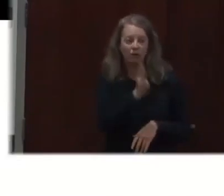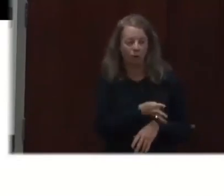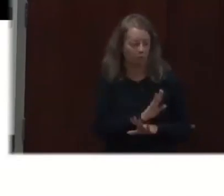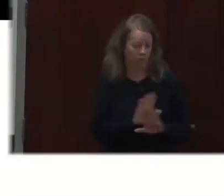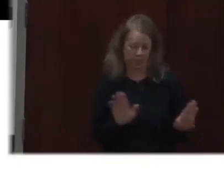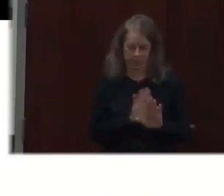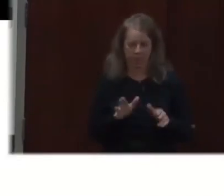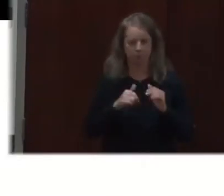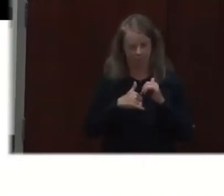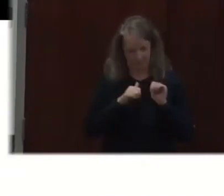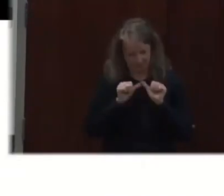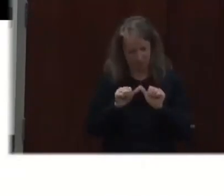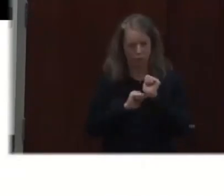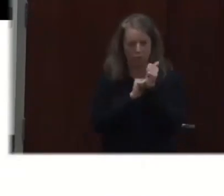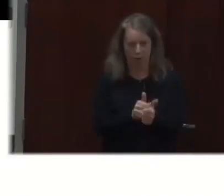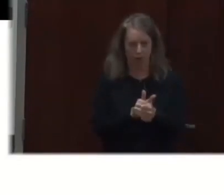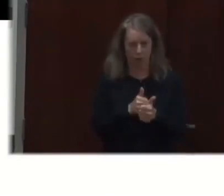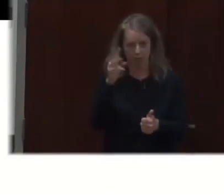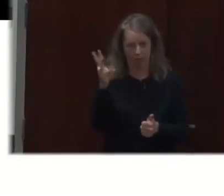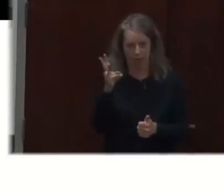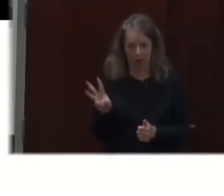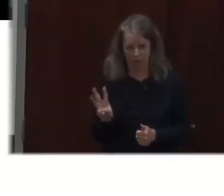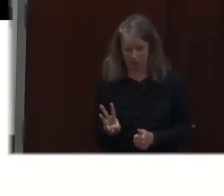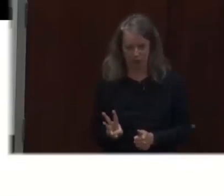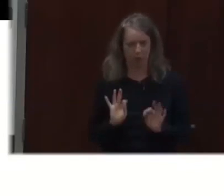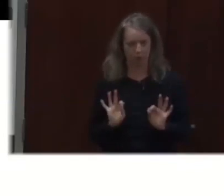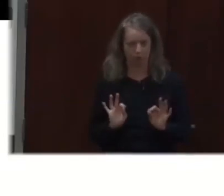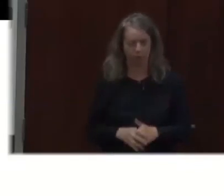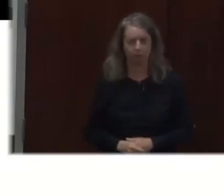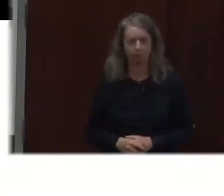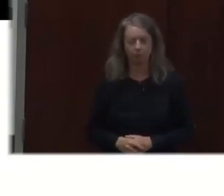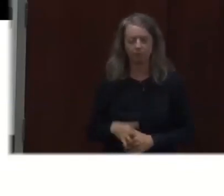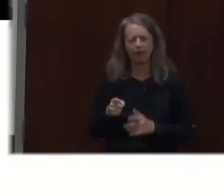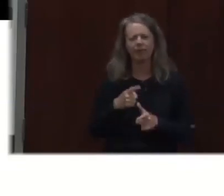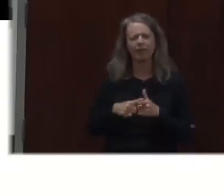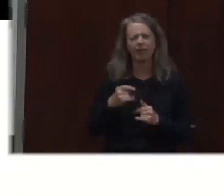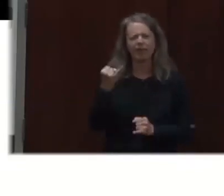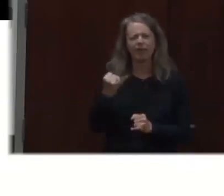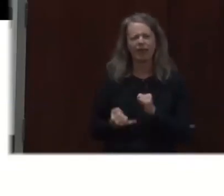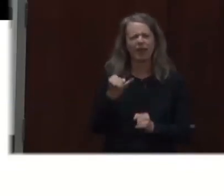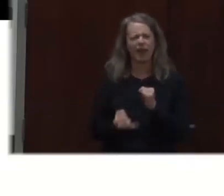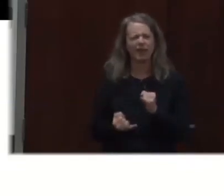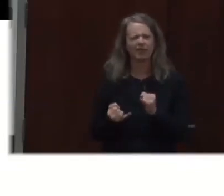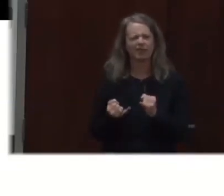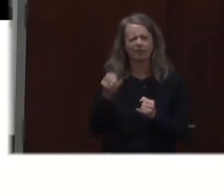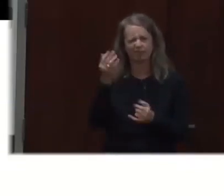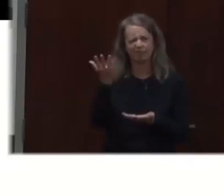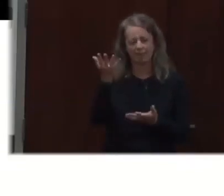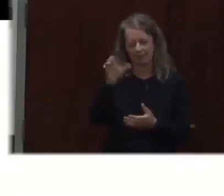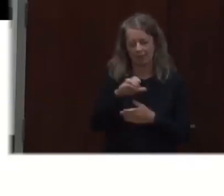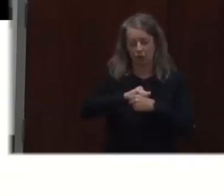enfermedades o visitas de cuando la gente se siente que tenga síntomas que son como los de la COVID.